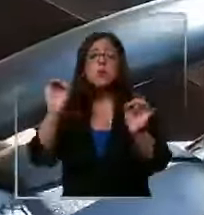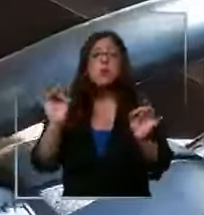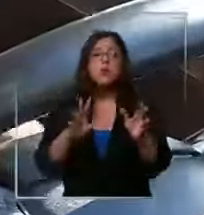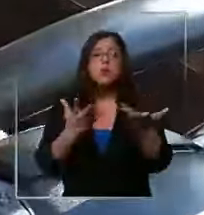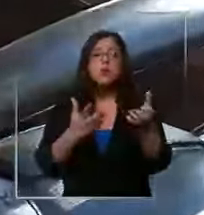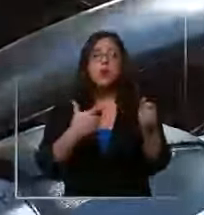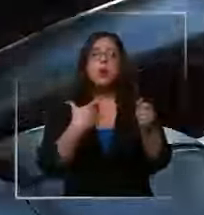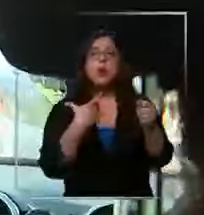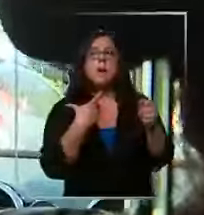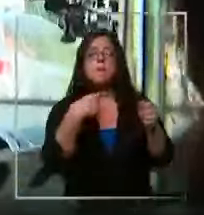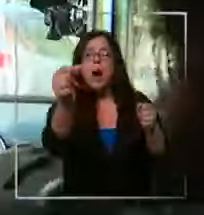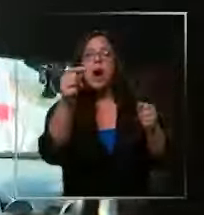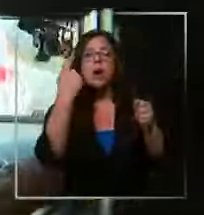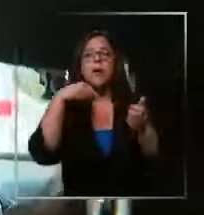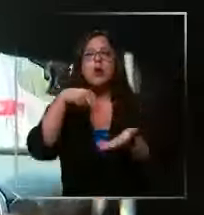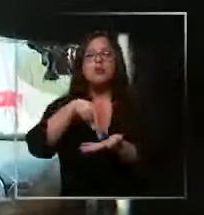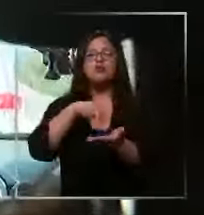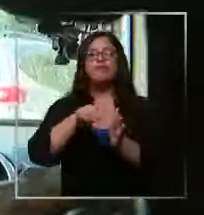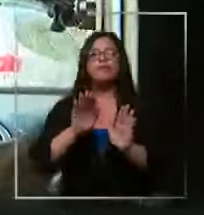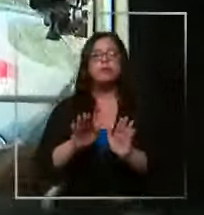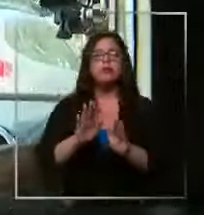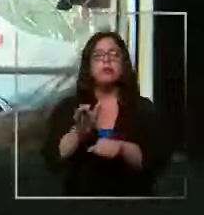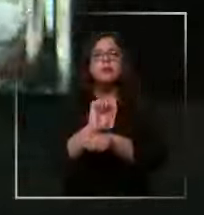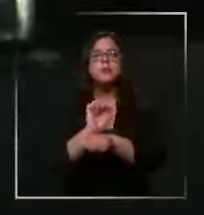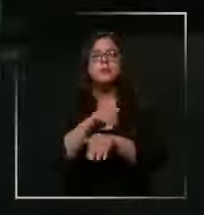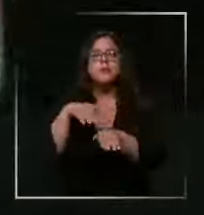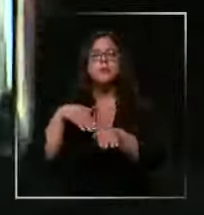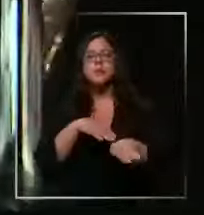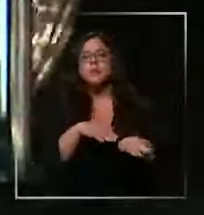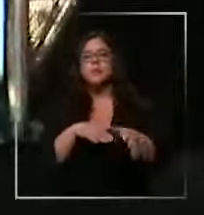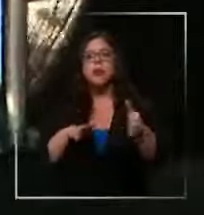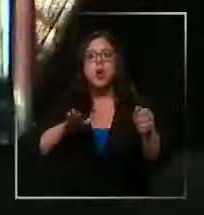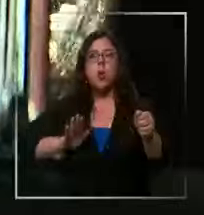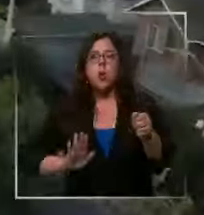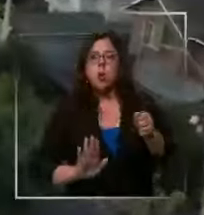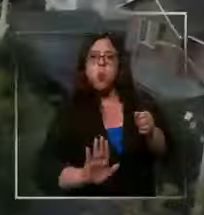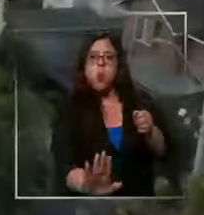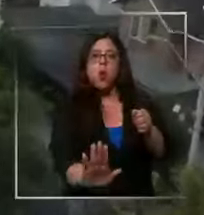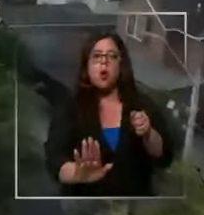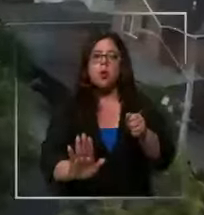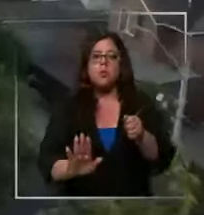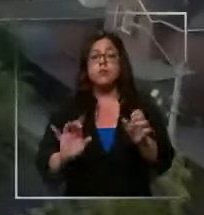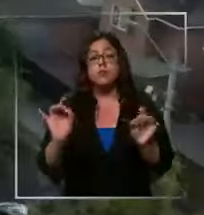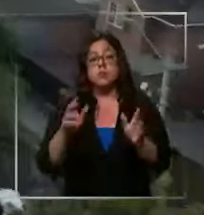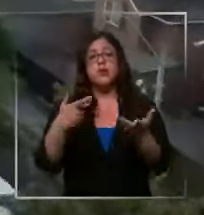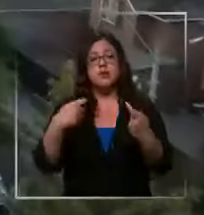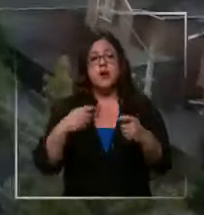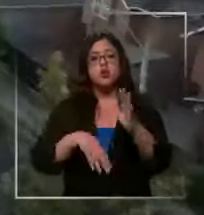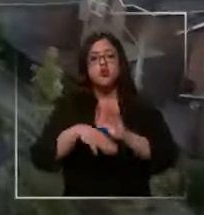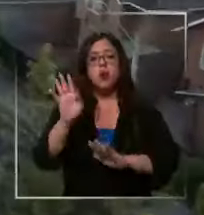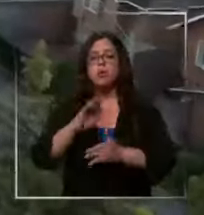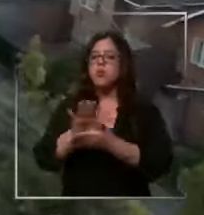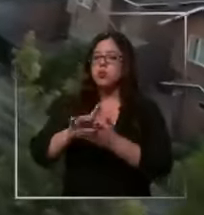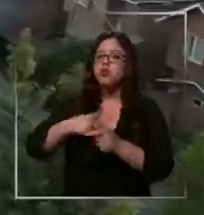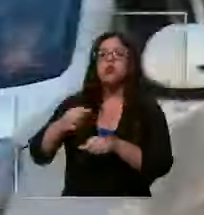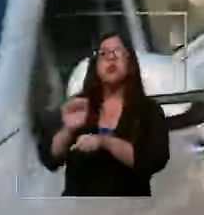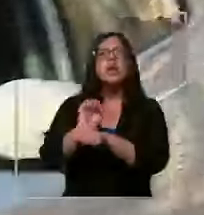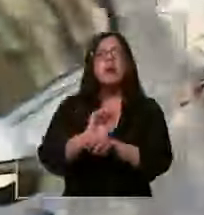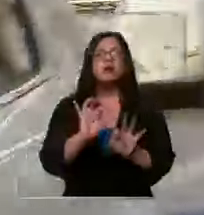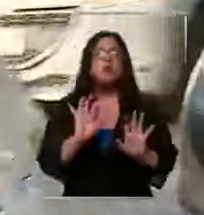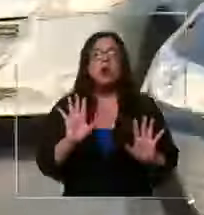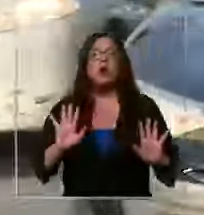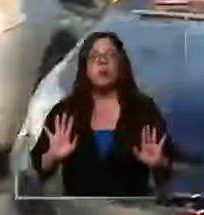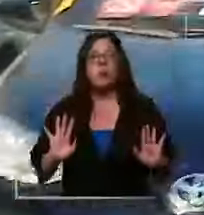mucho tiempo en los semáforos. Lo va a significar que vas a gastar mucho pisando el acelerador a fondo prácticamente. Si yo, por ejemplo, en un auto promedio